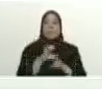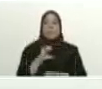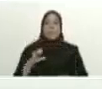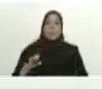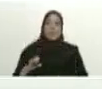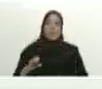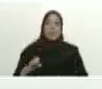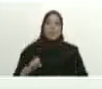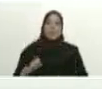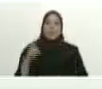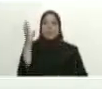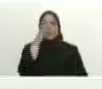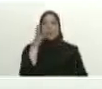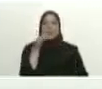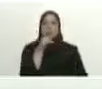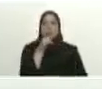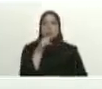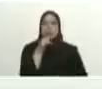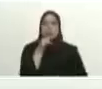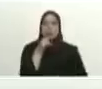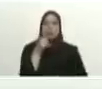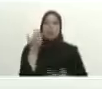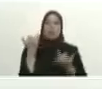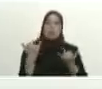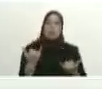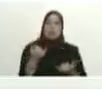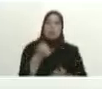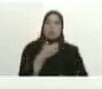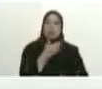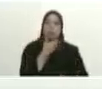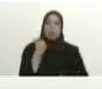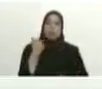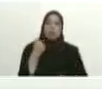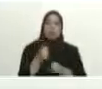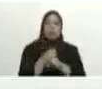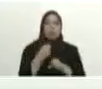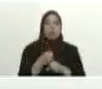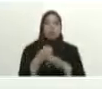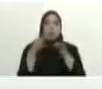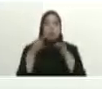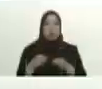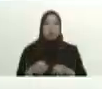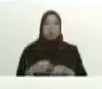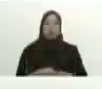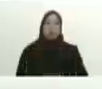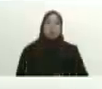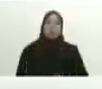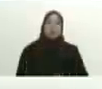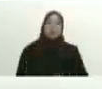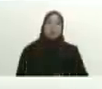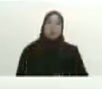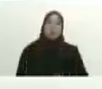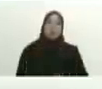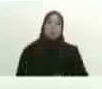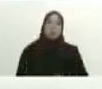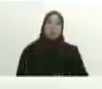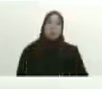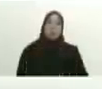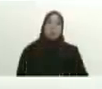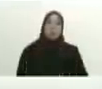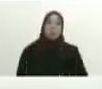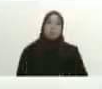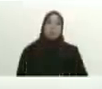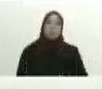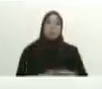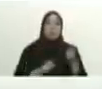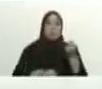pudiéramos decir si se puede decir así ¿verdad? más prioritarios de la